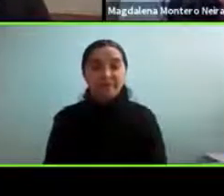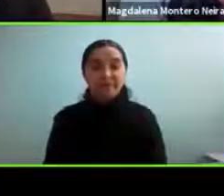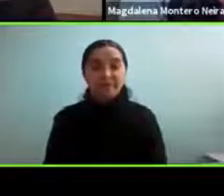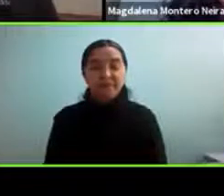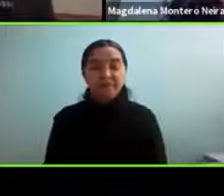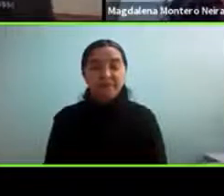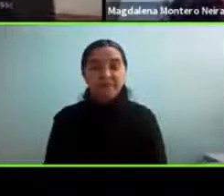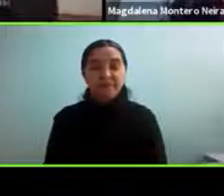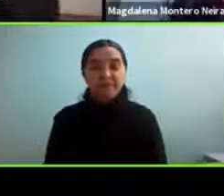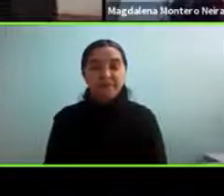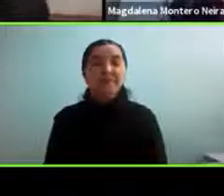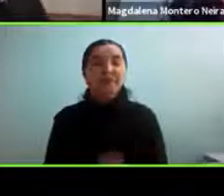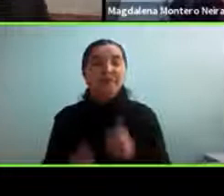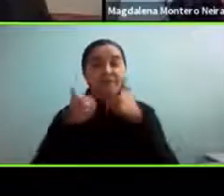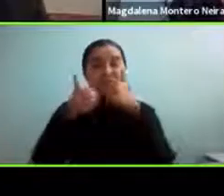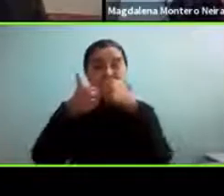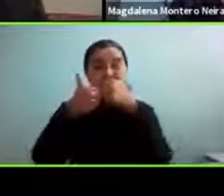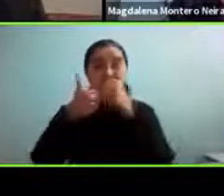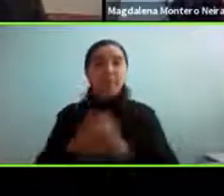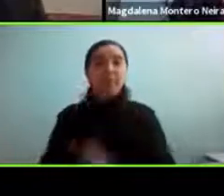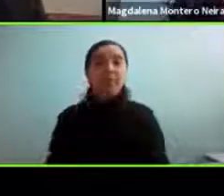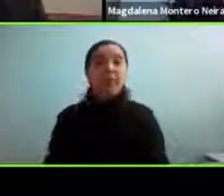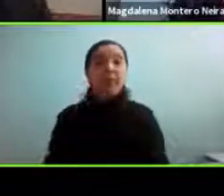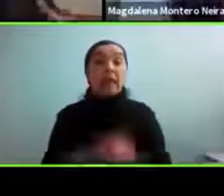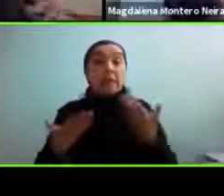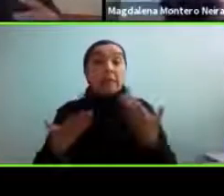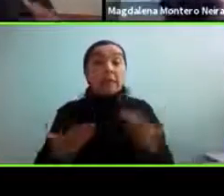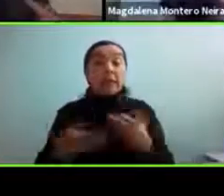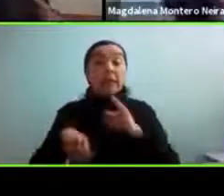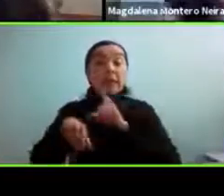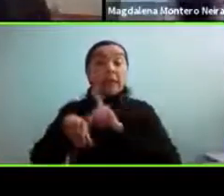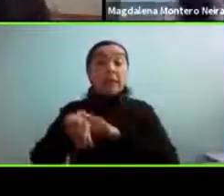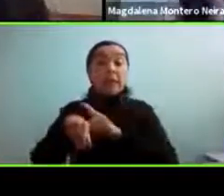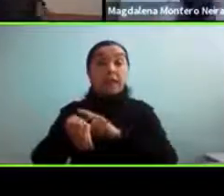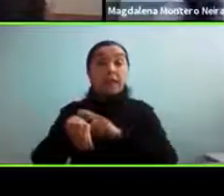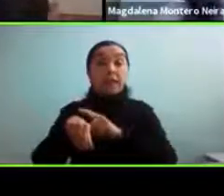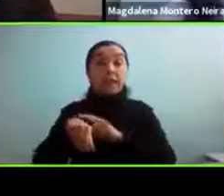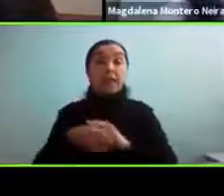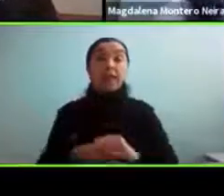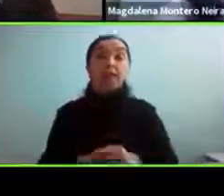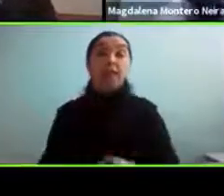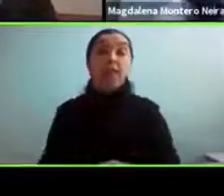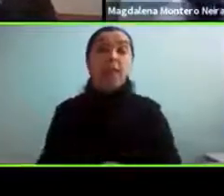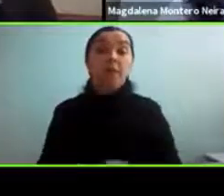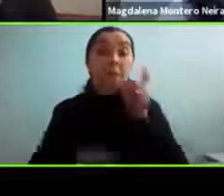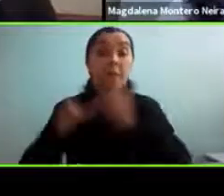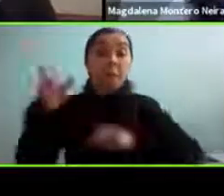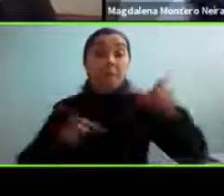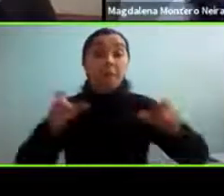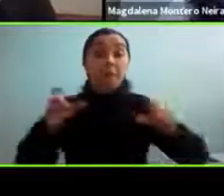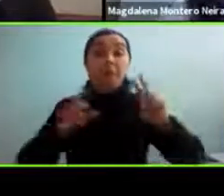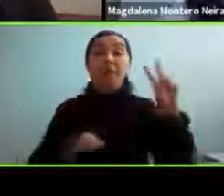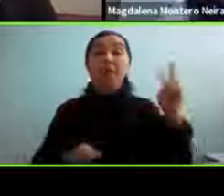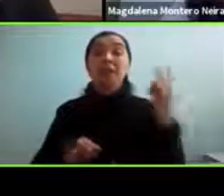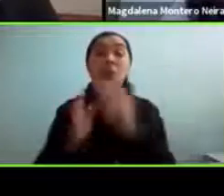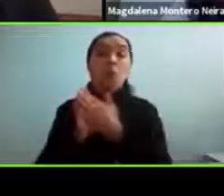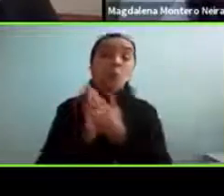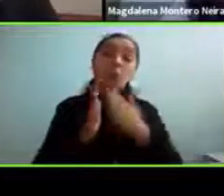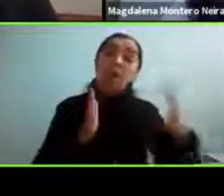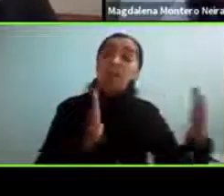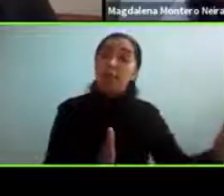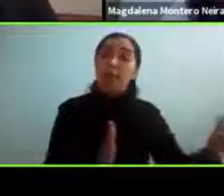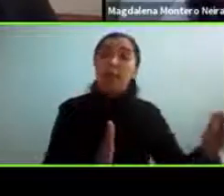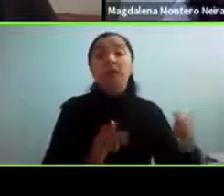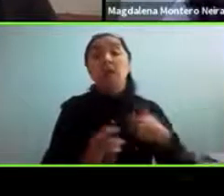super estamos en el tiempo la gente pide una segunda parte yo creo que vamos a tener que